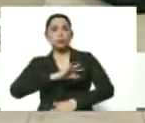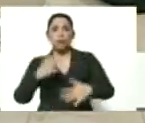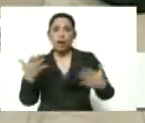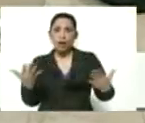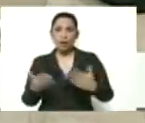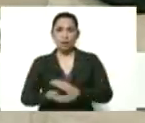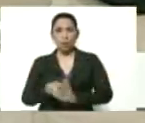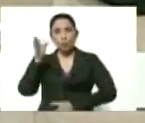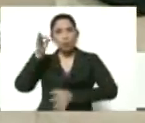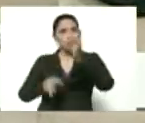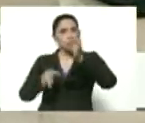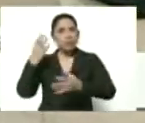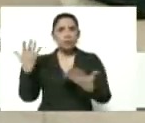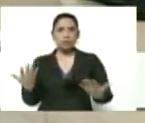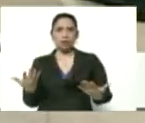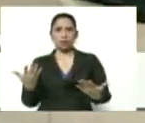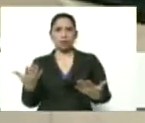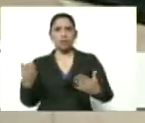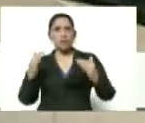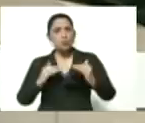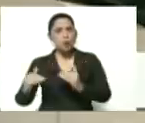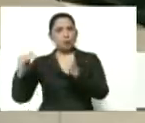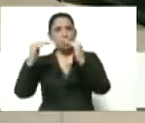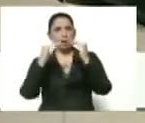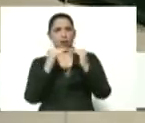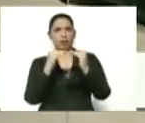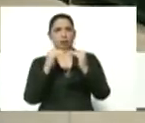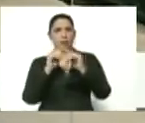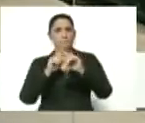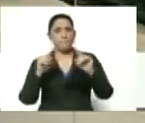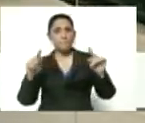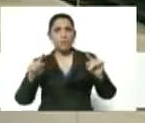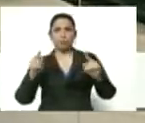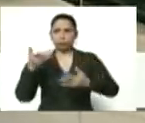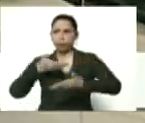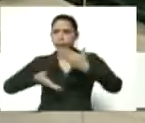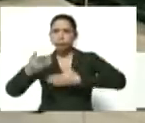justicia igualdad fraternidad